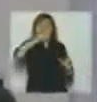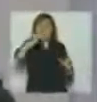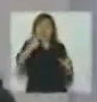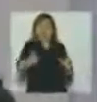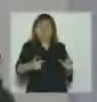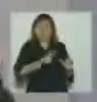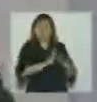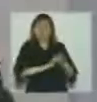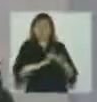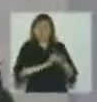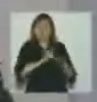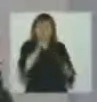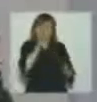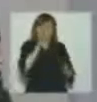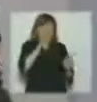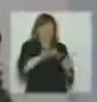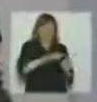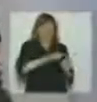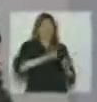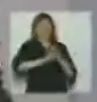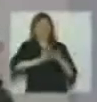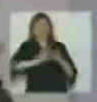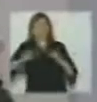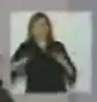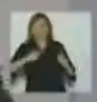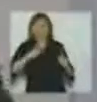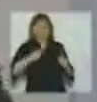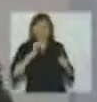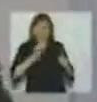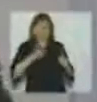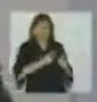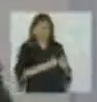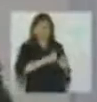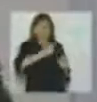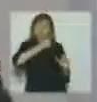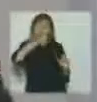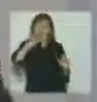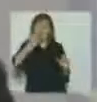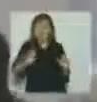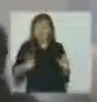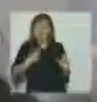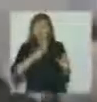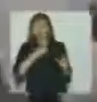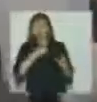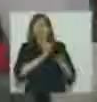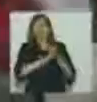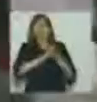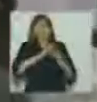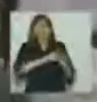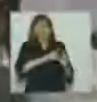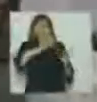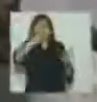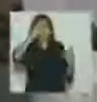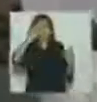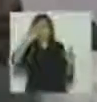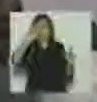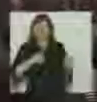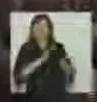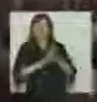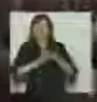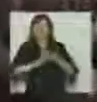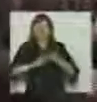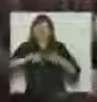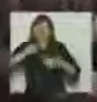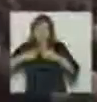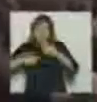viejas generaciones creo que ese debe ser mi rol un puente entre las nuevas generaciones y